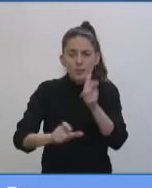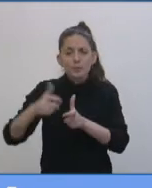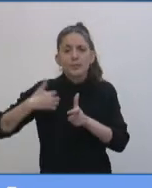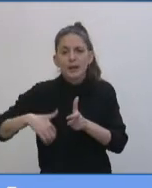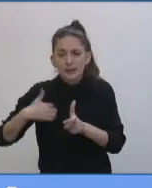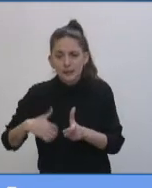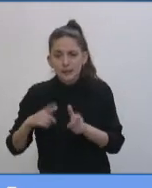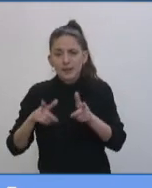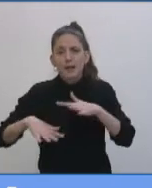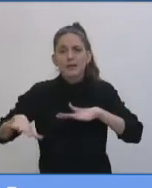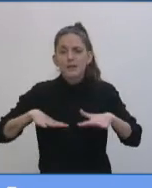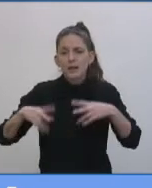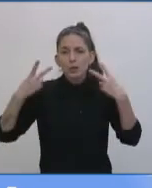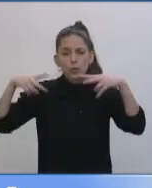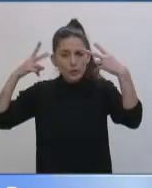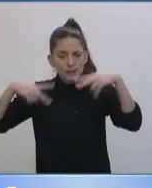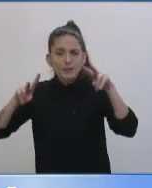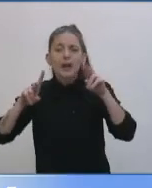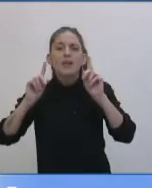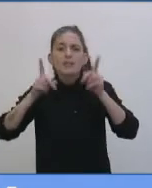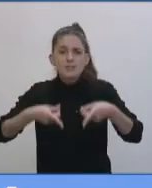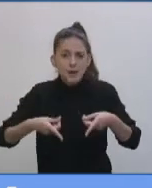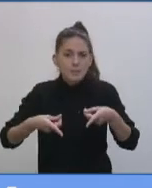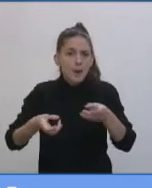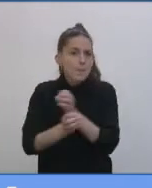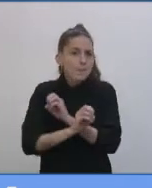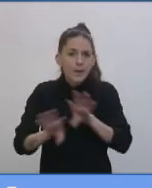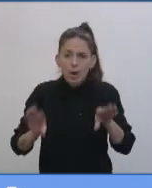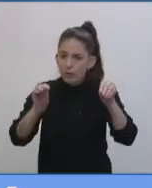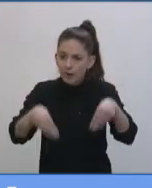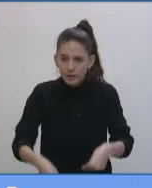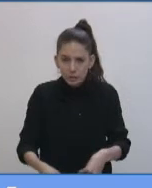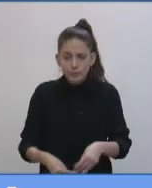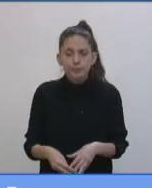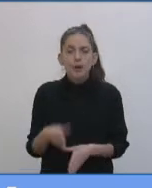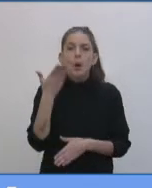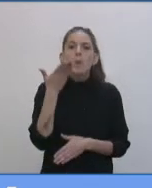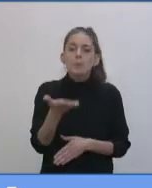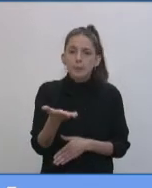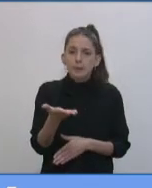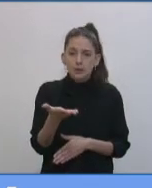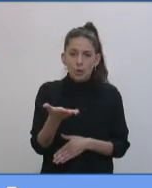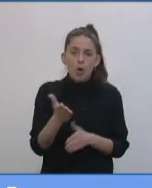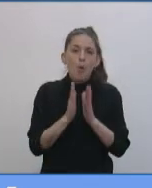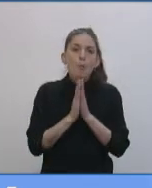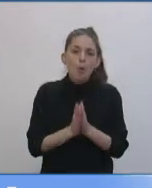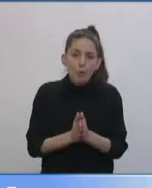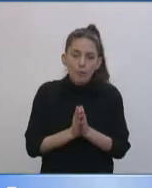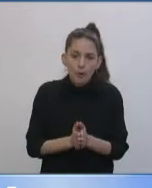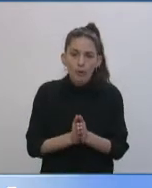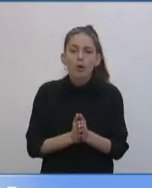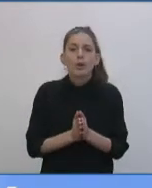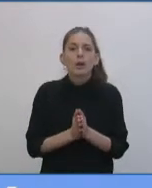la actividad turística. Por lo tanto, pido con premura que podamos